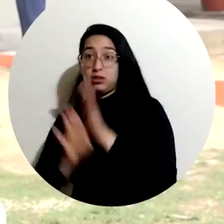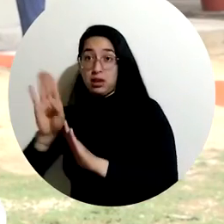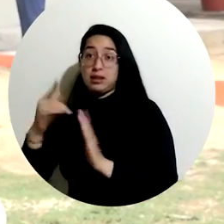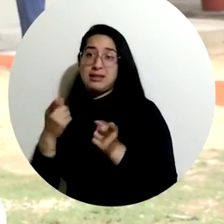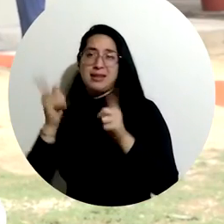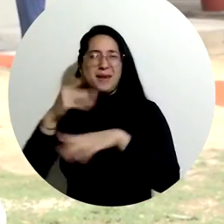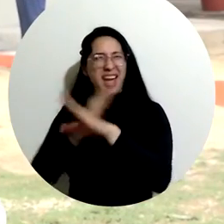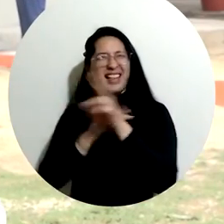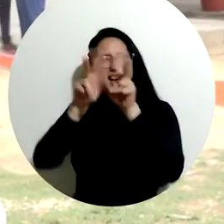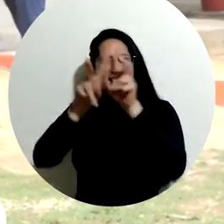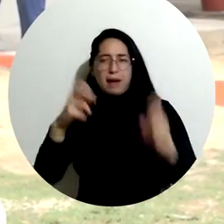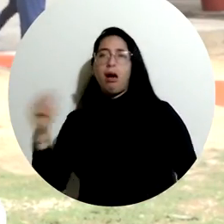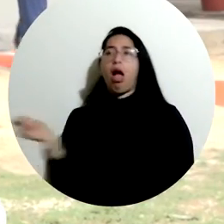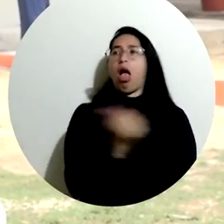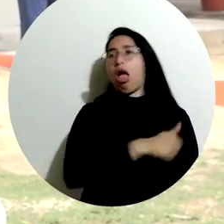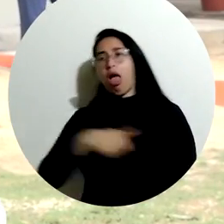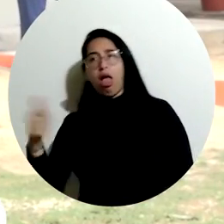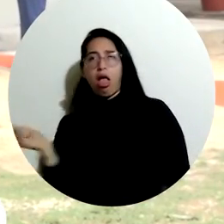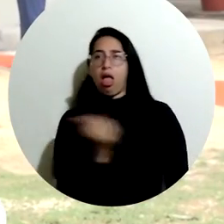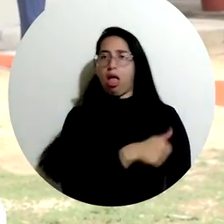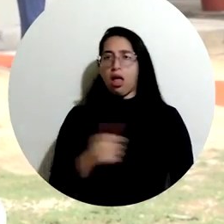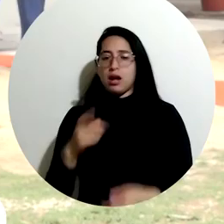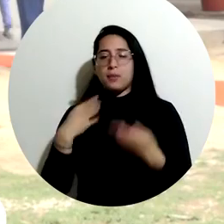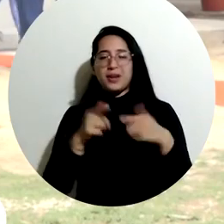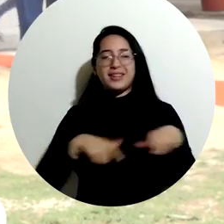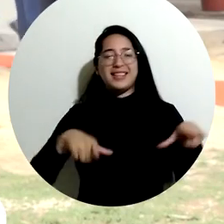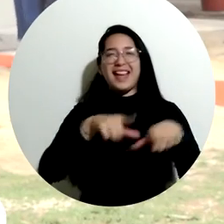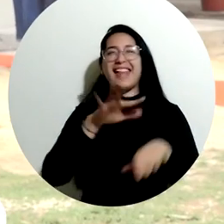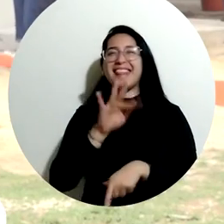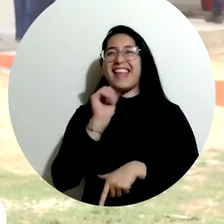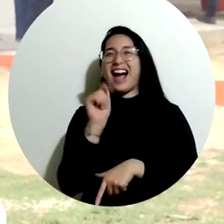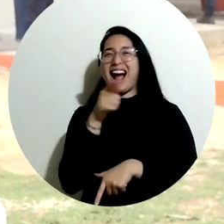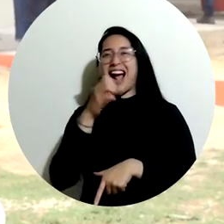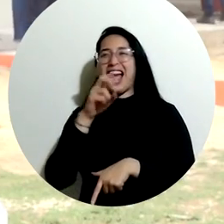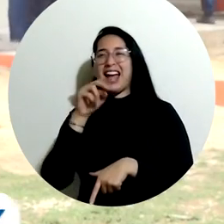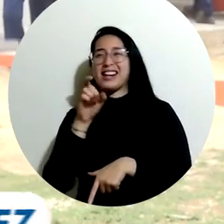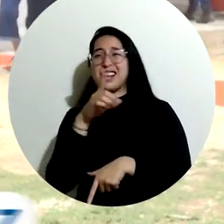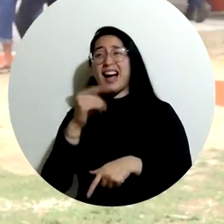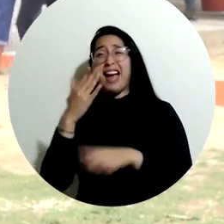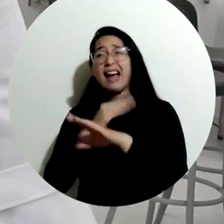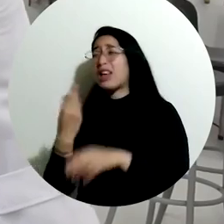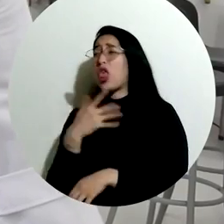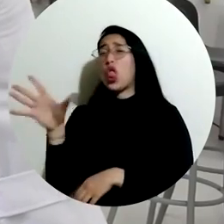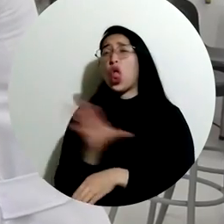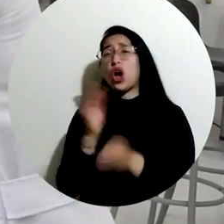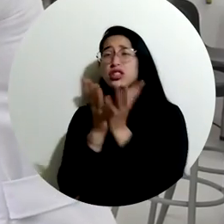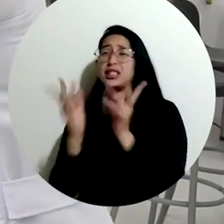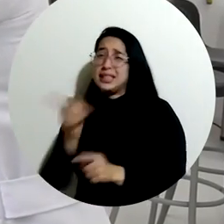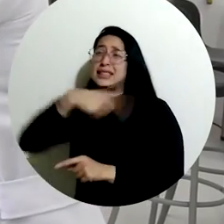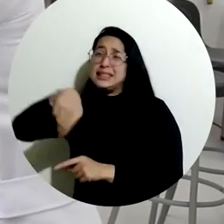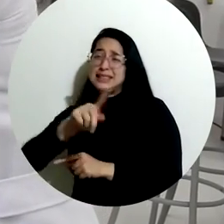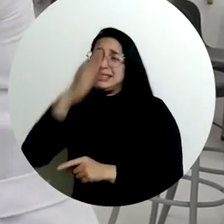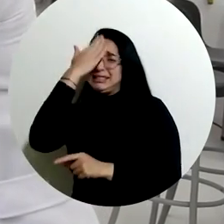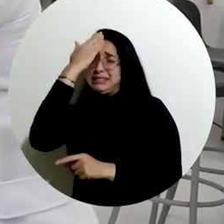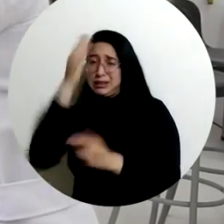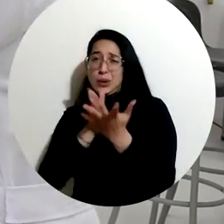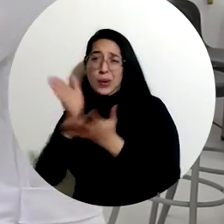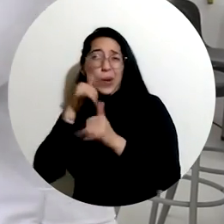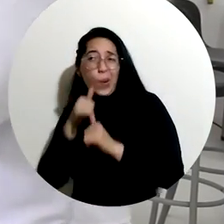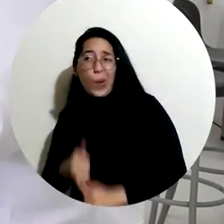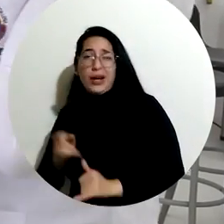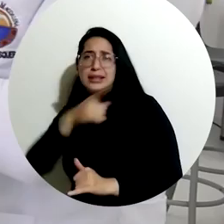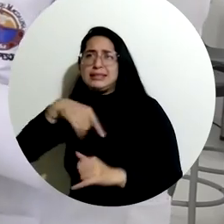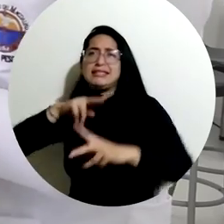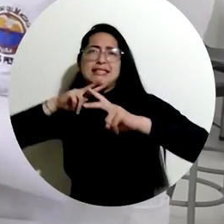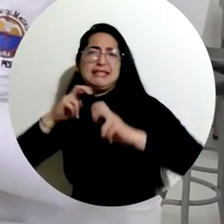avance con respecto a la movilidad que teníamos en la planta piloto de Taganga. Todos los estudiantes de ingeniería pesquera sabemos